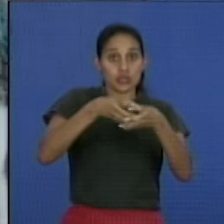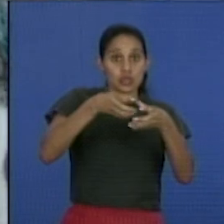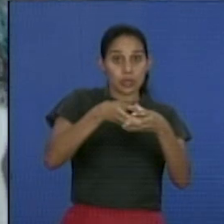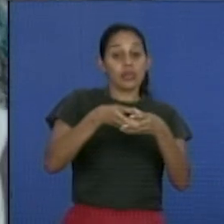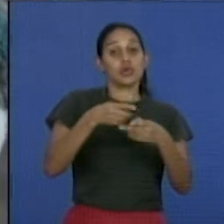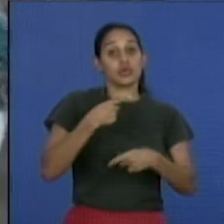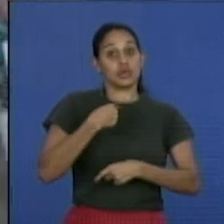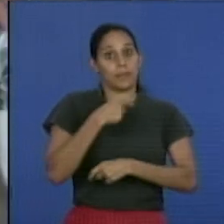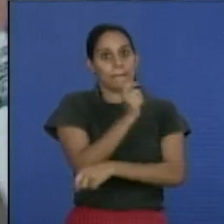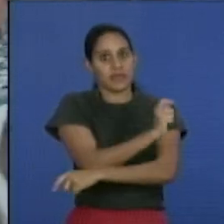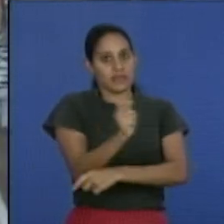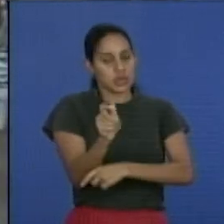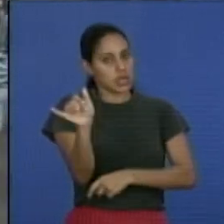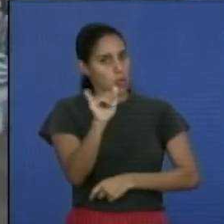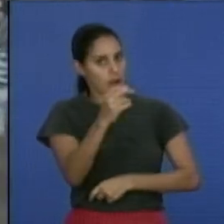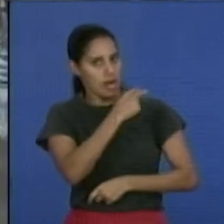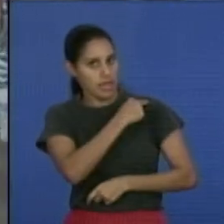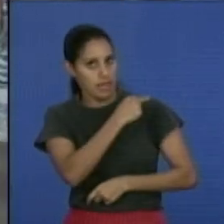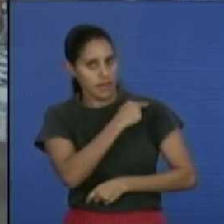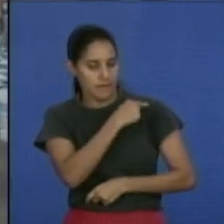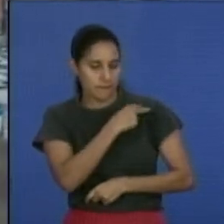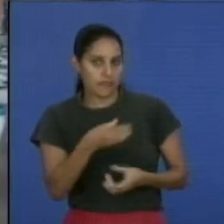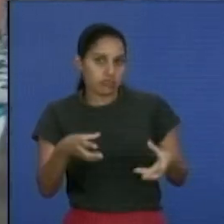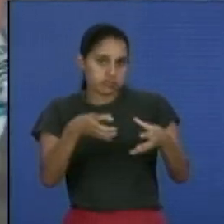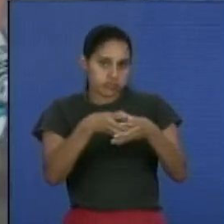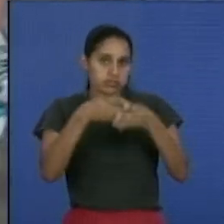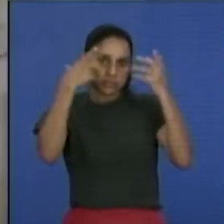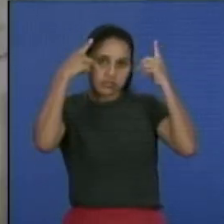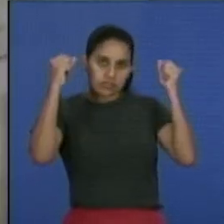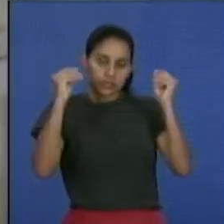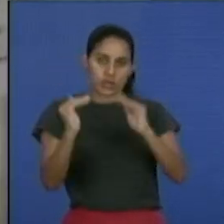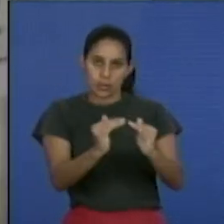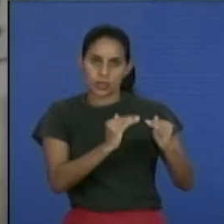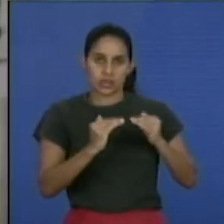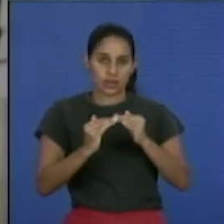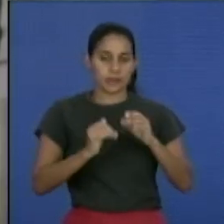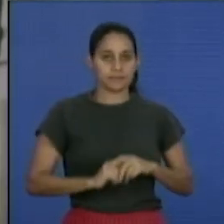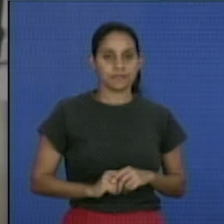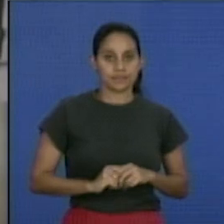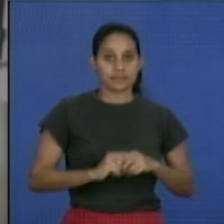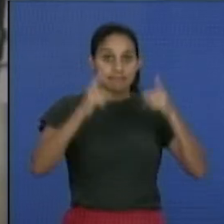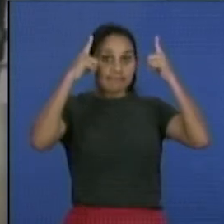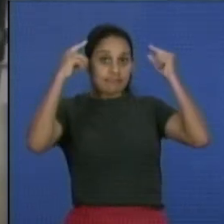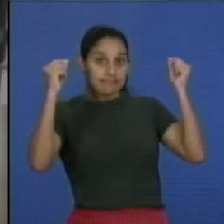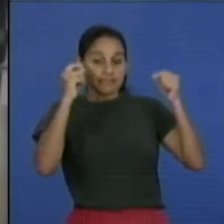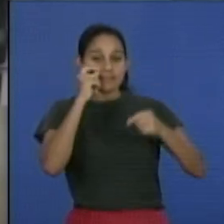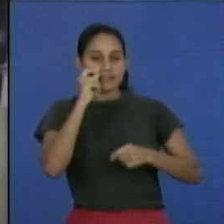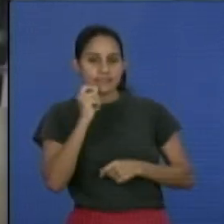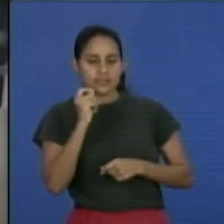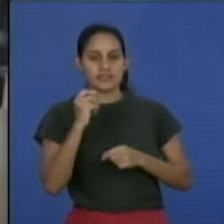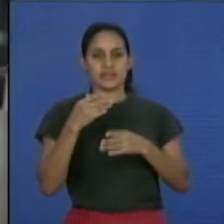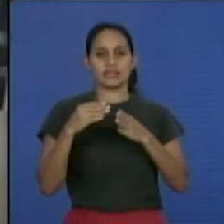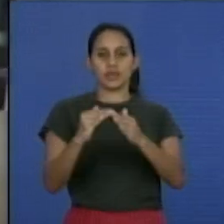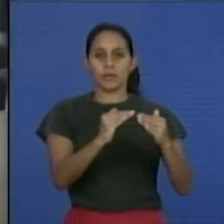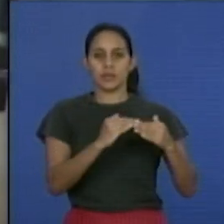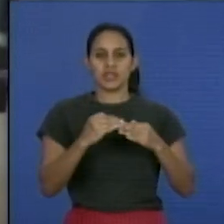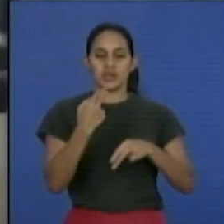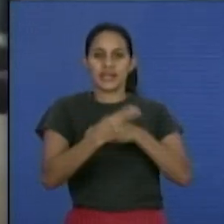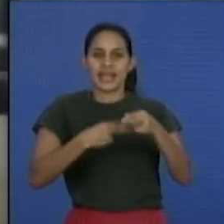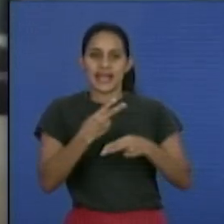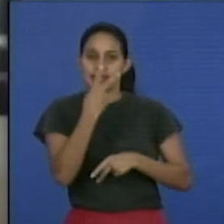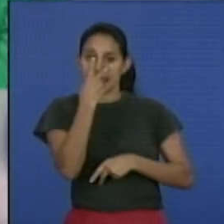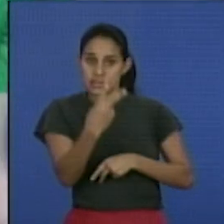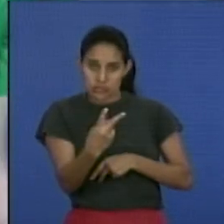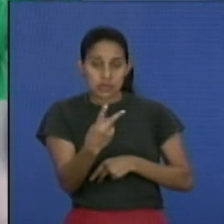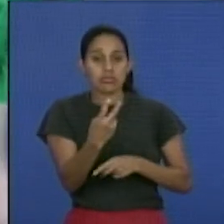profesora, o sea, jefa también de grupo básico, las profesoras de enfermería comunitaria. El enfermero comunitario no solo se dedica a la atención directa de los